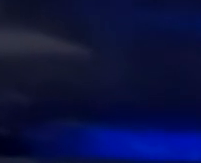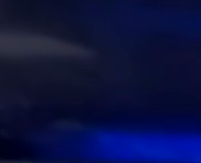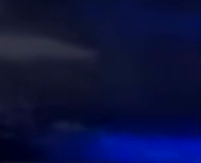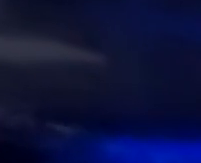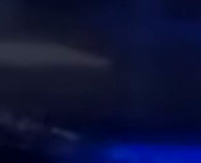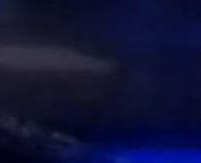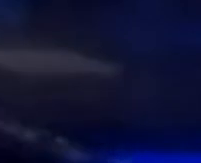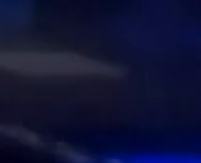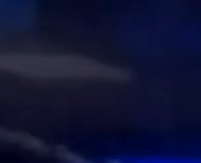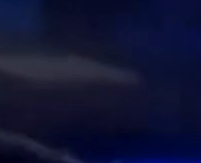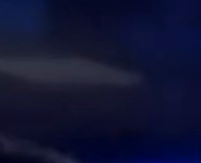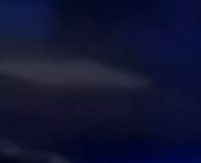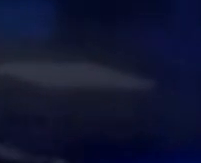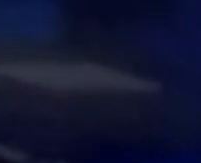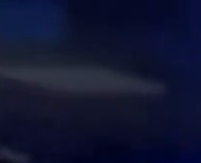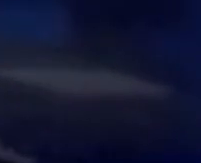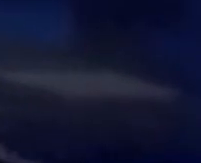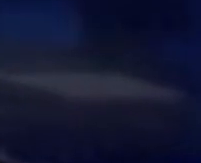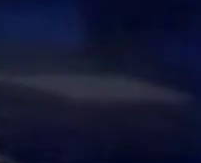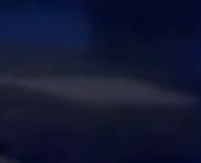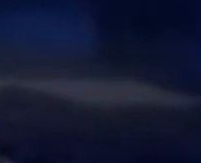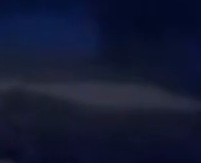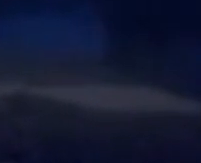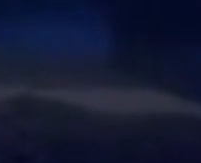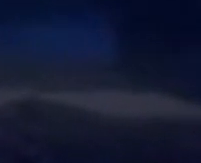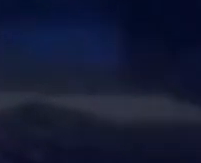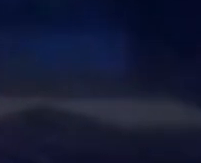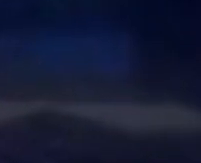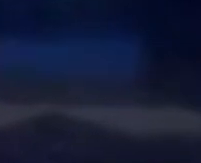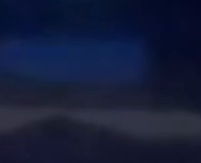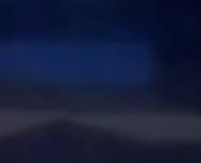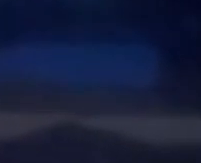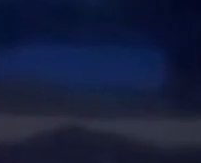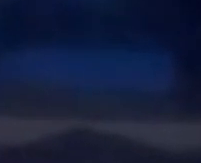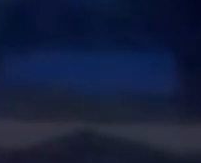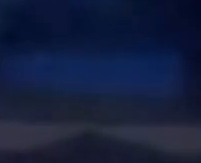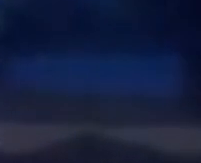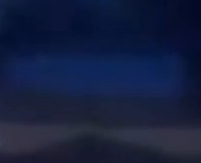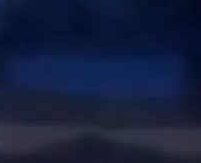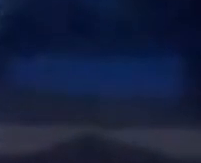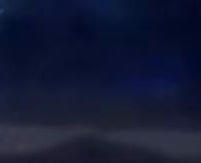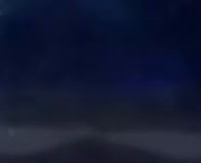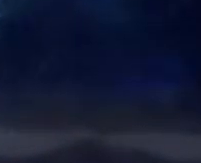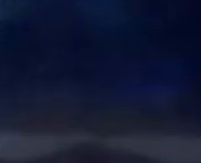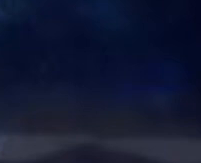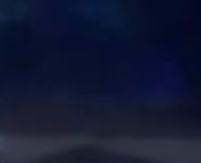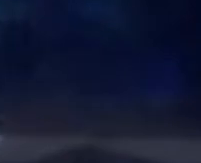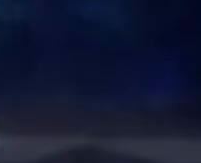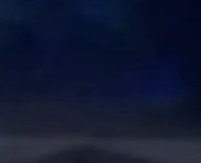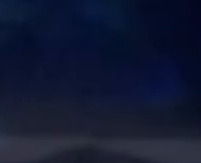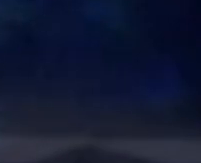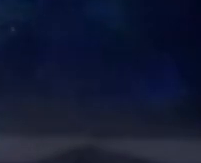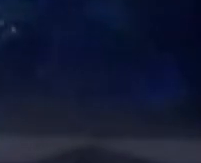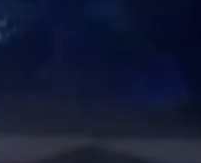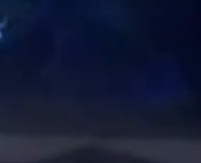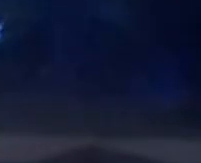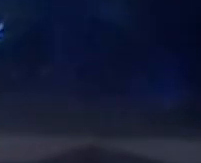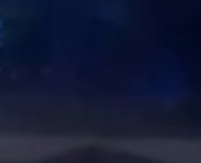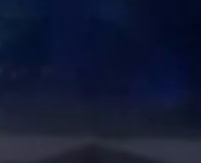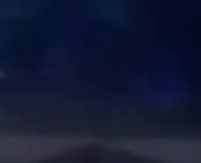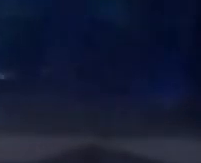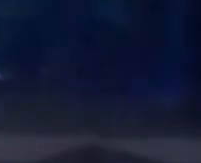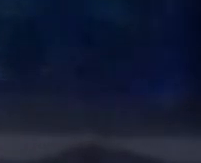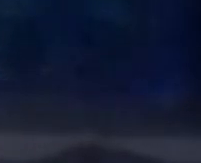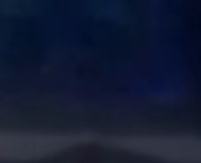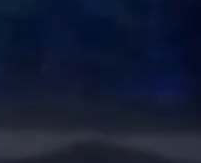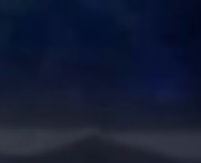la salud y directora ejecutiva de la consultora Virenza, que ha presentado esta semana, ayer,